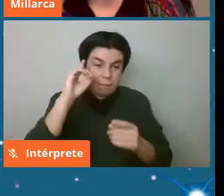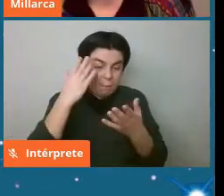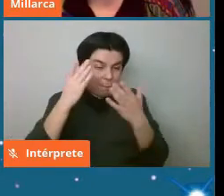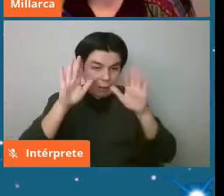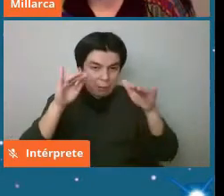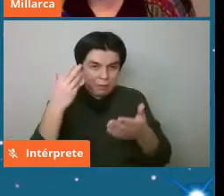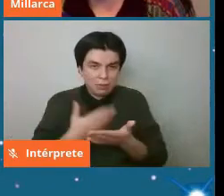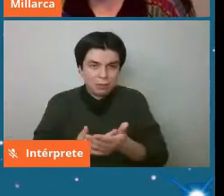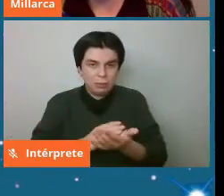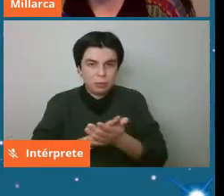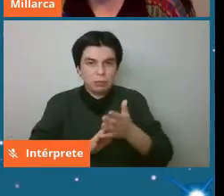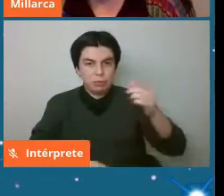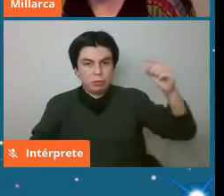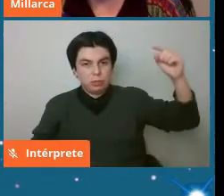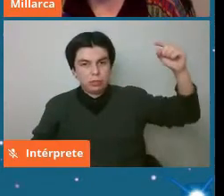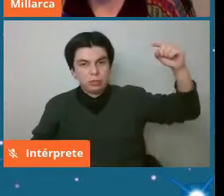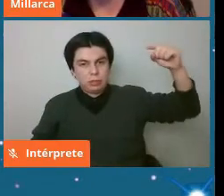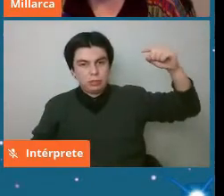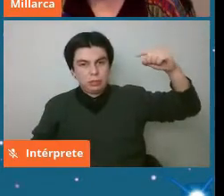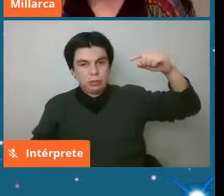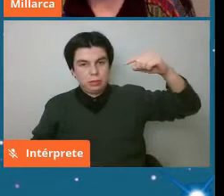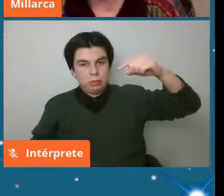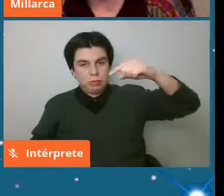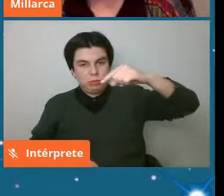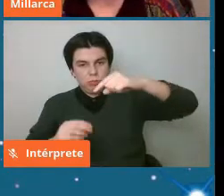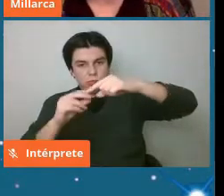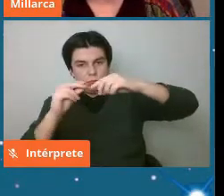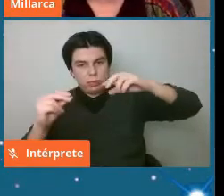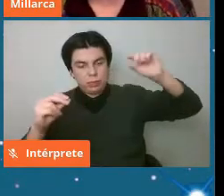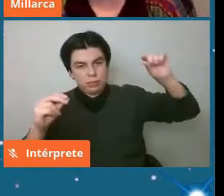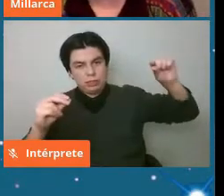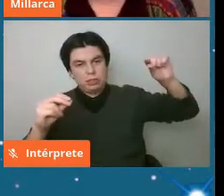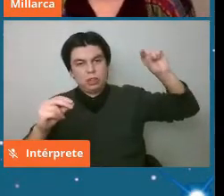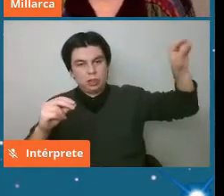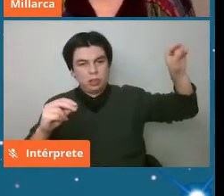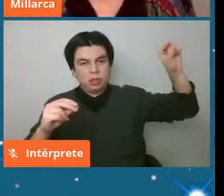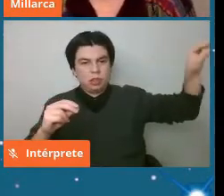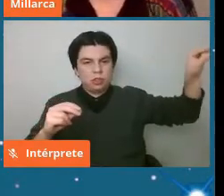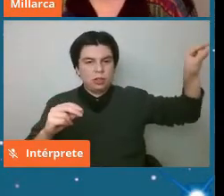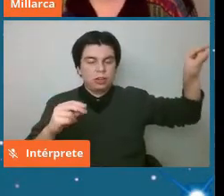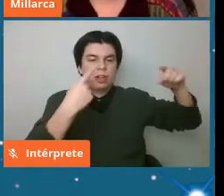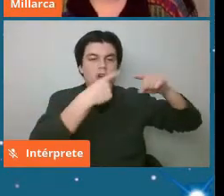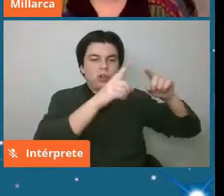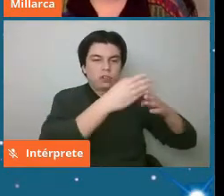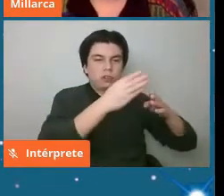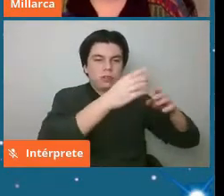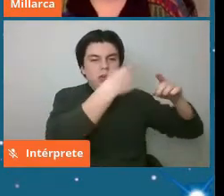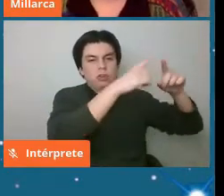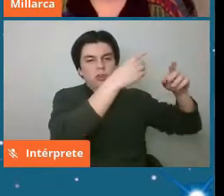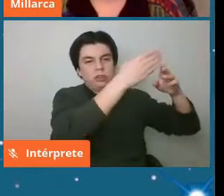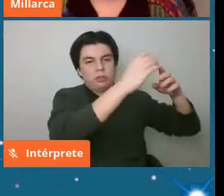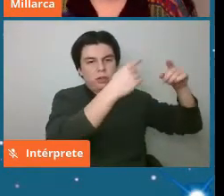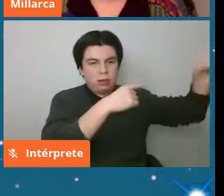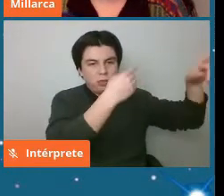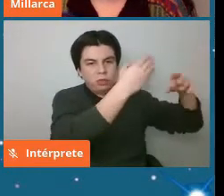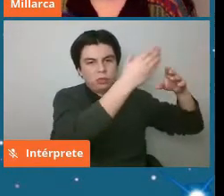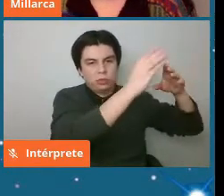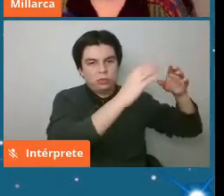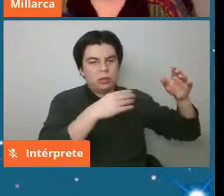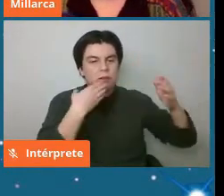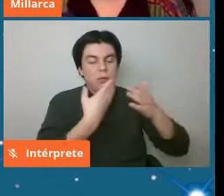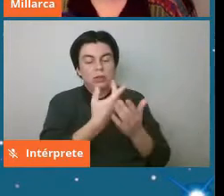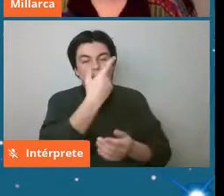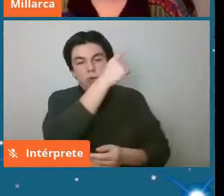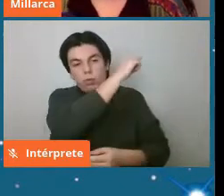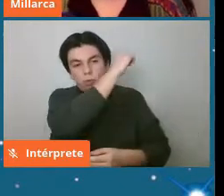este está cayendo pero va esto es un fragmento ese es otro fragmento ese es otro fragmento ese es otro fragmento entonces al caer